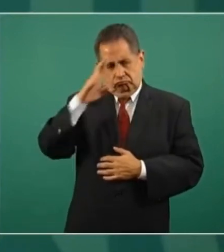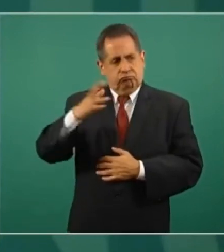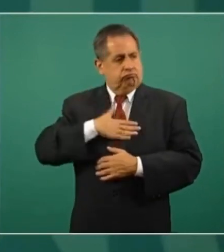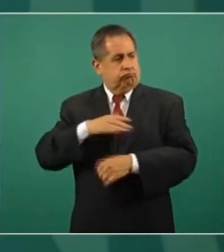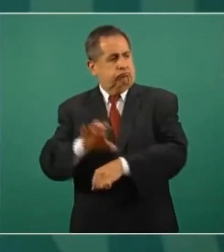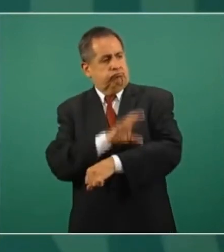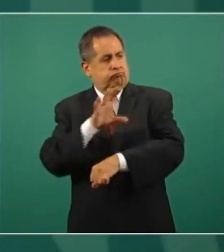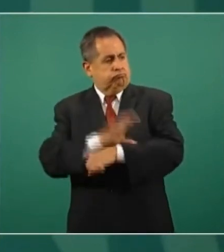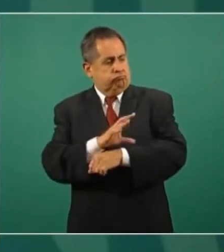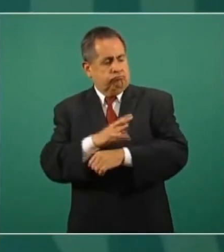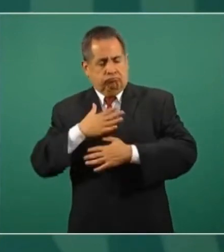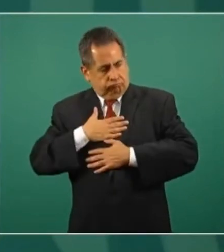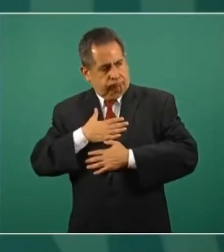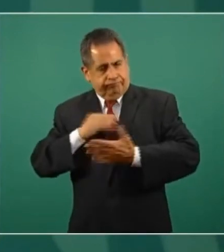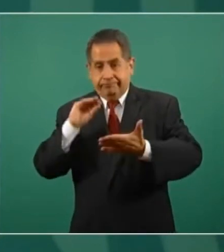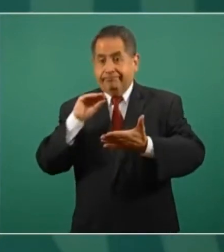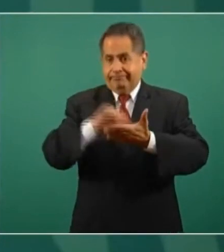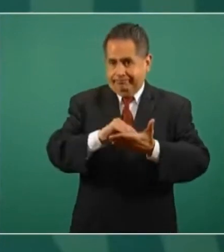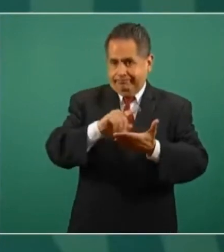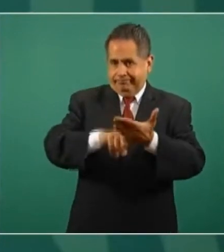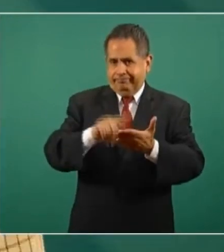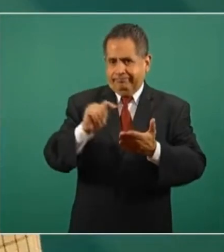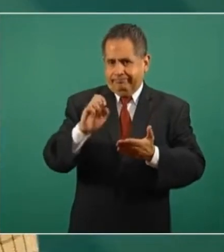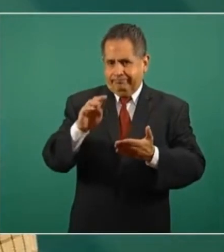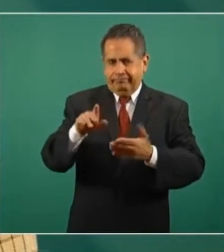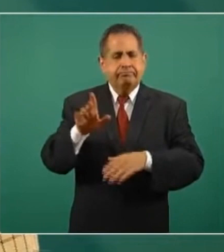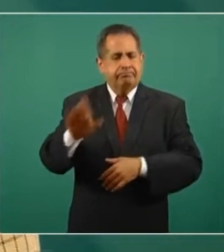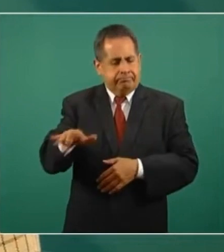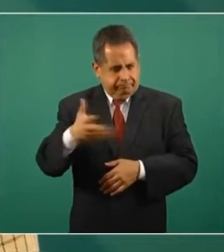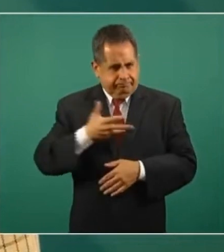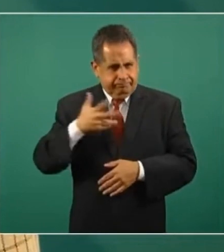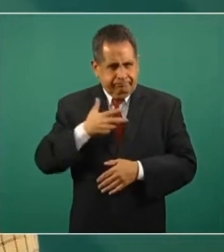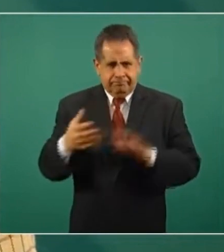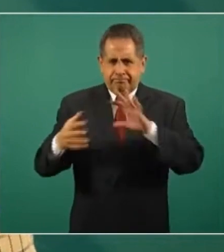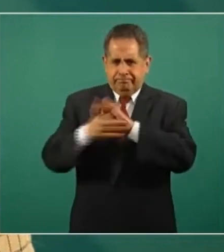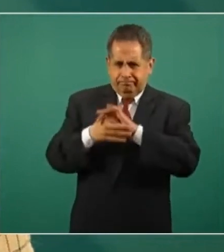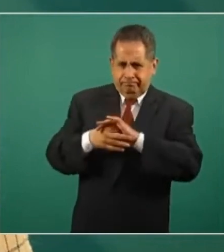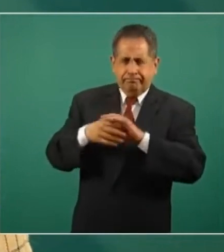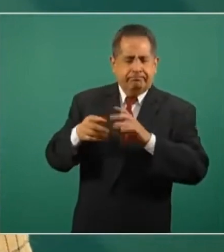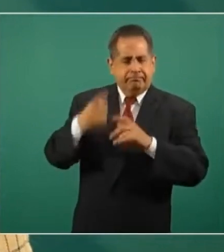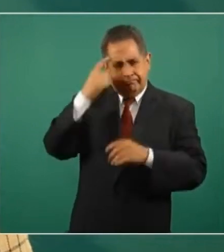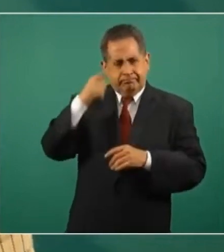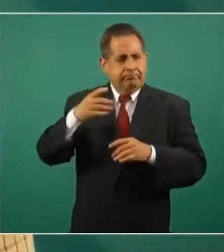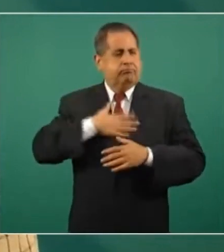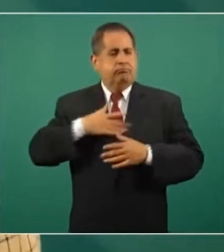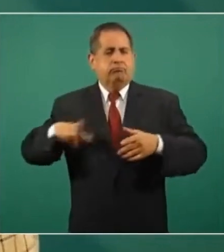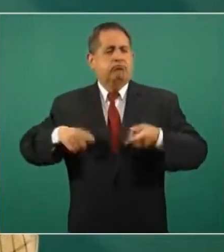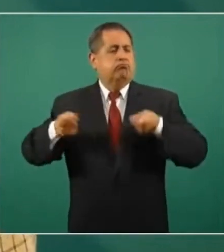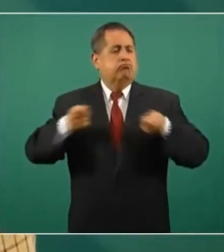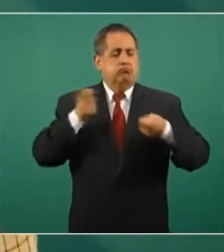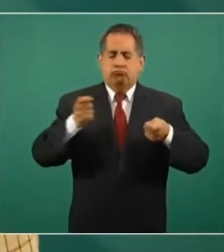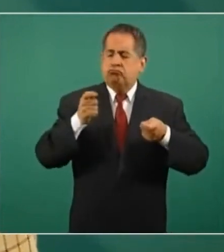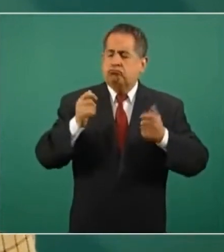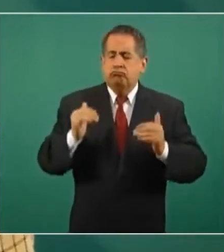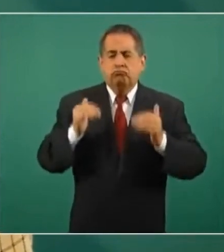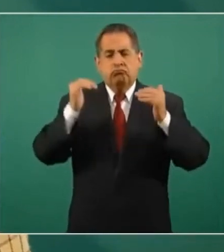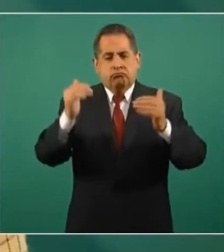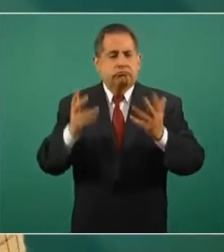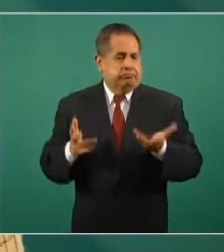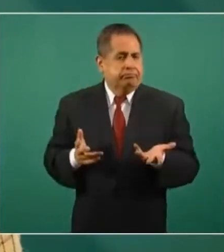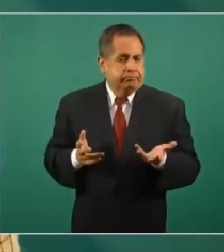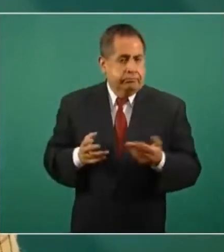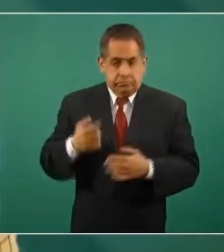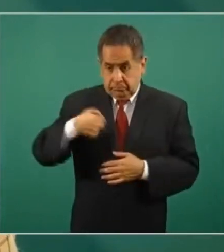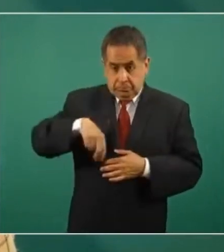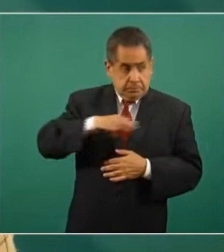propio TEMEC. Entonces, si hay asideros de rectoría del Estado, no por eso estamos rechazando